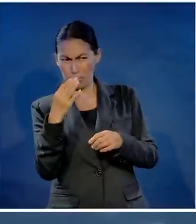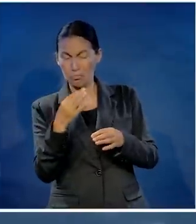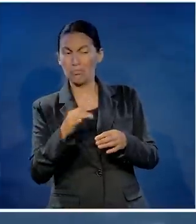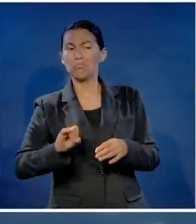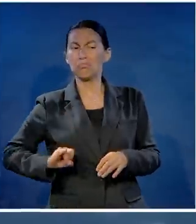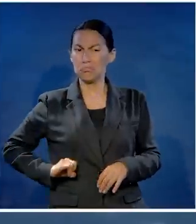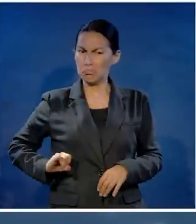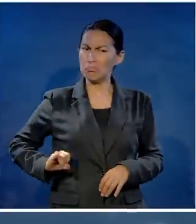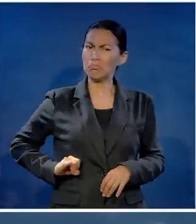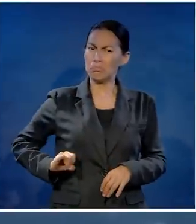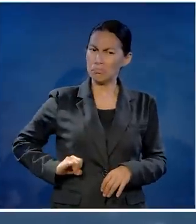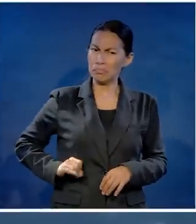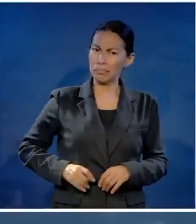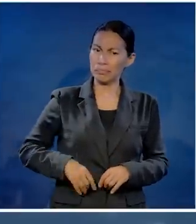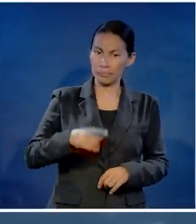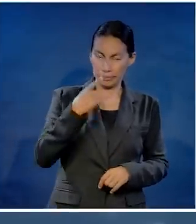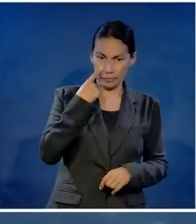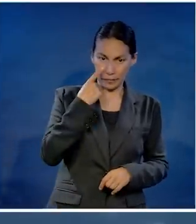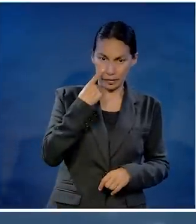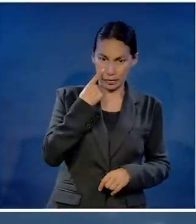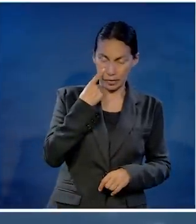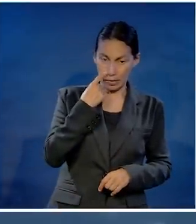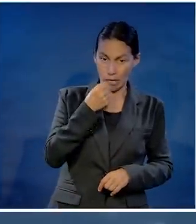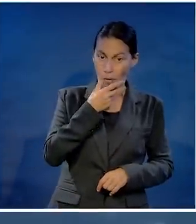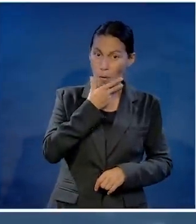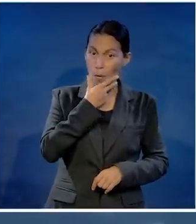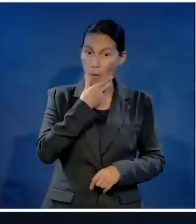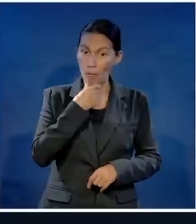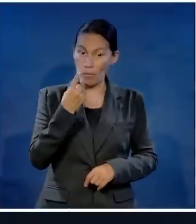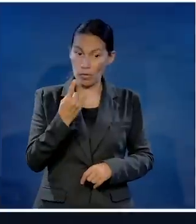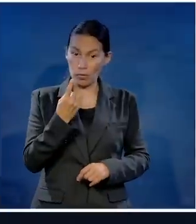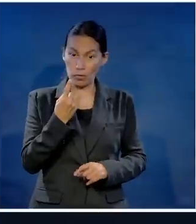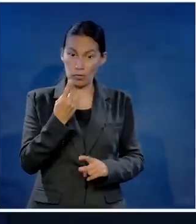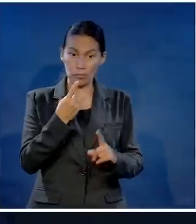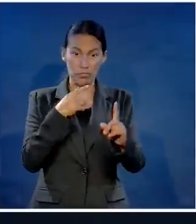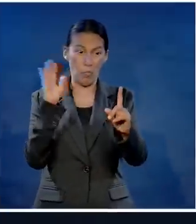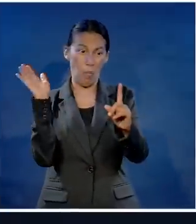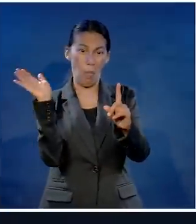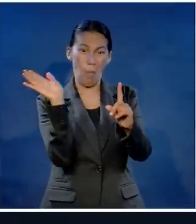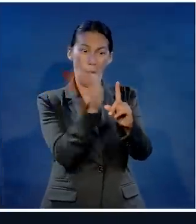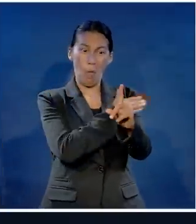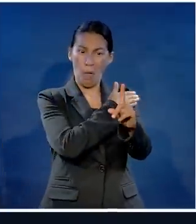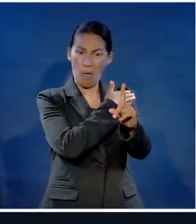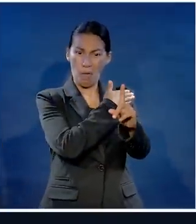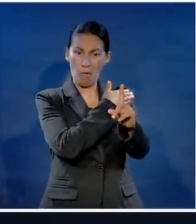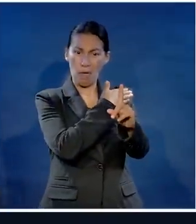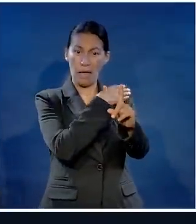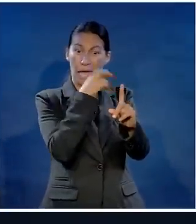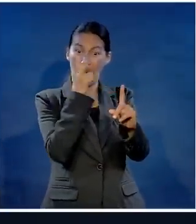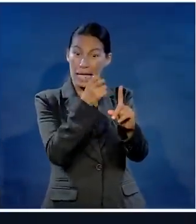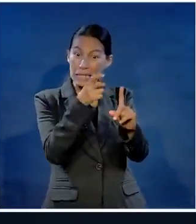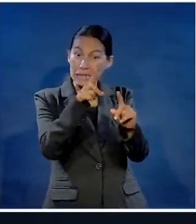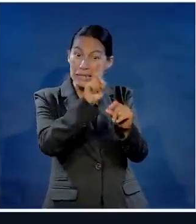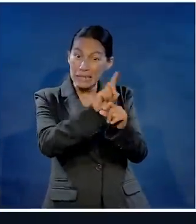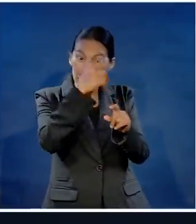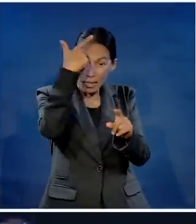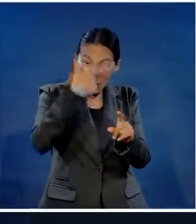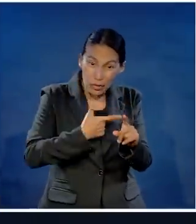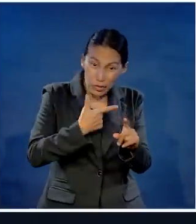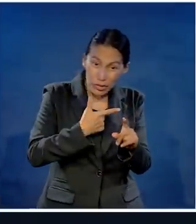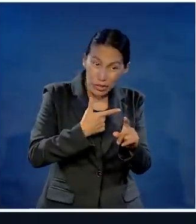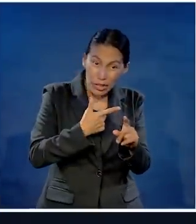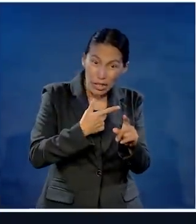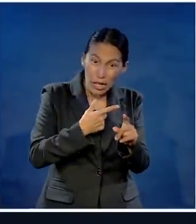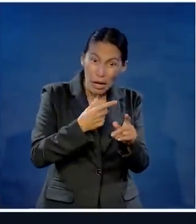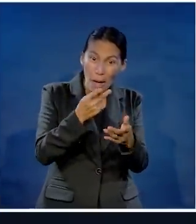interesó. Y este es el punto. ¿Sabe por qué me interesó? El caballero que está golpeando al otro caballero, esa noche